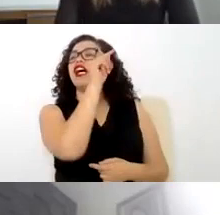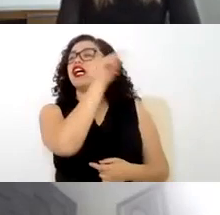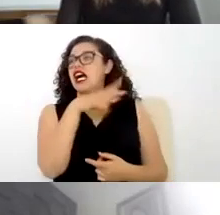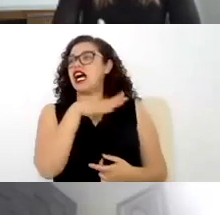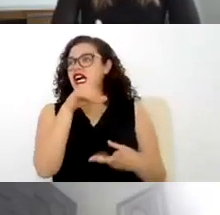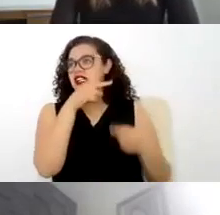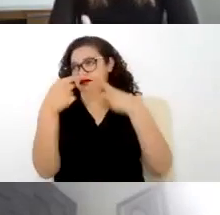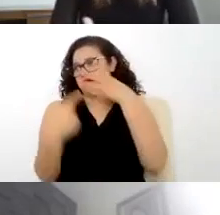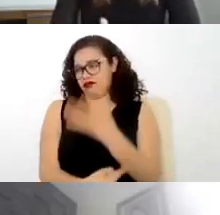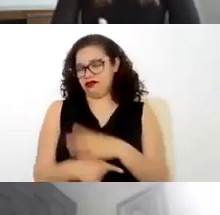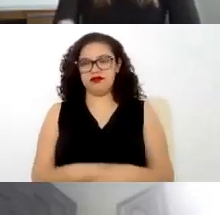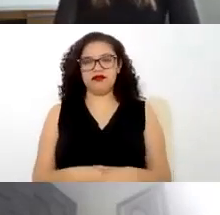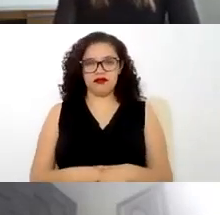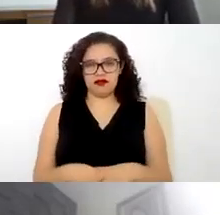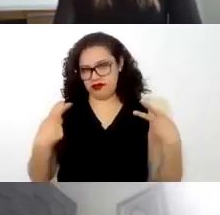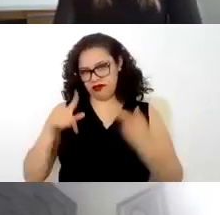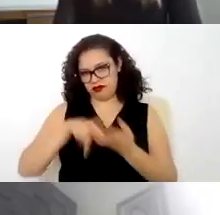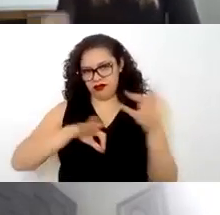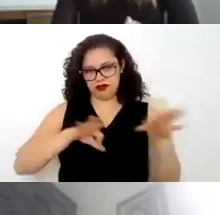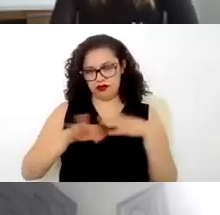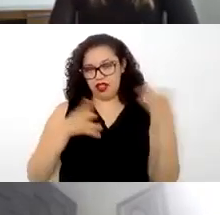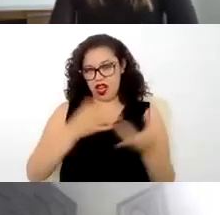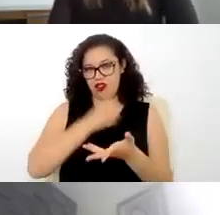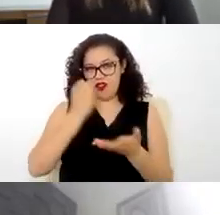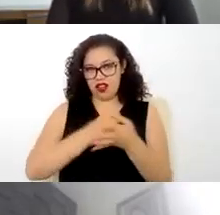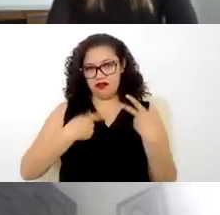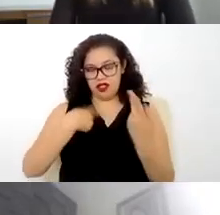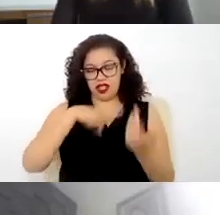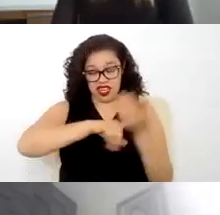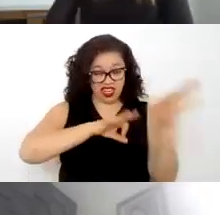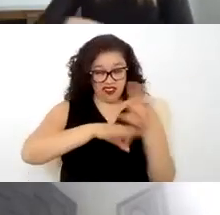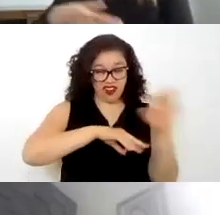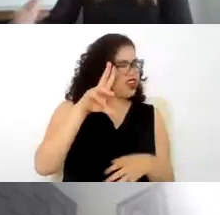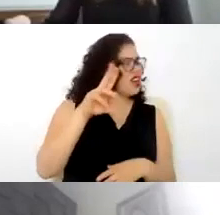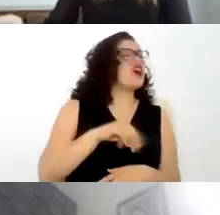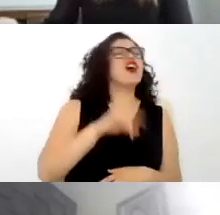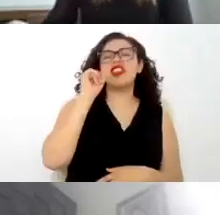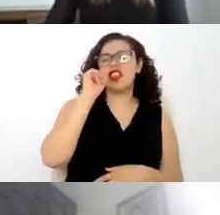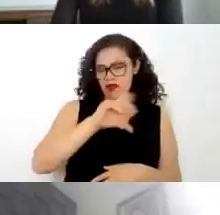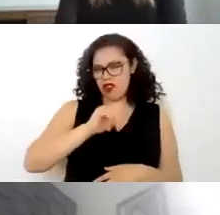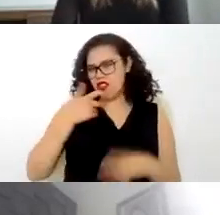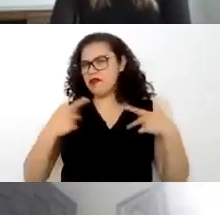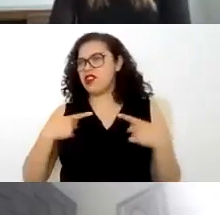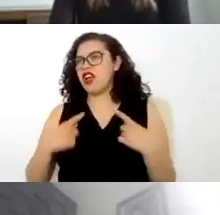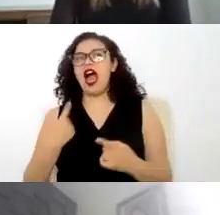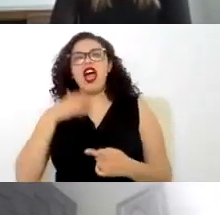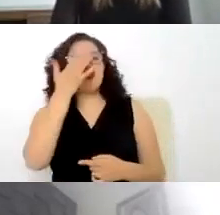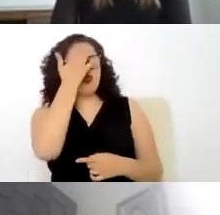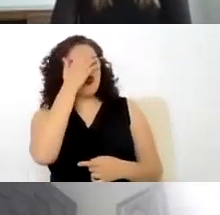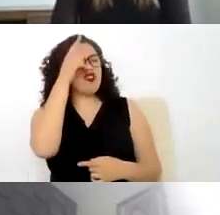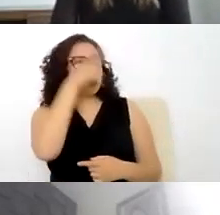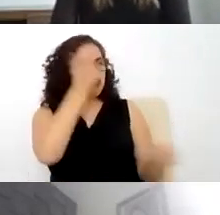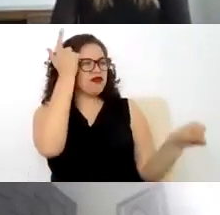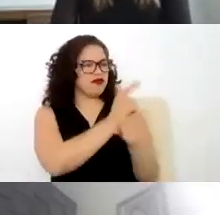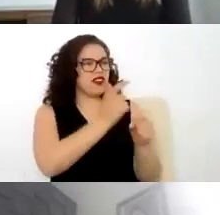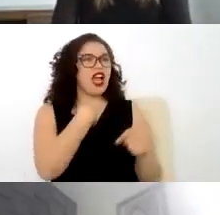trabajador no necesariamente tiene que ser alguien dentro de la fuente de trabajo puede ser también un tercero ajeno a esta que lleva a cabo una